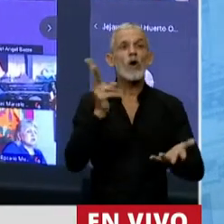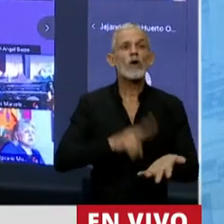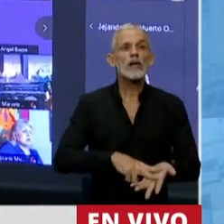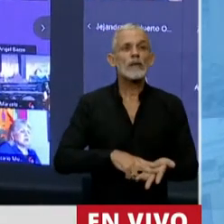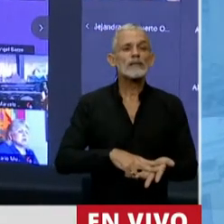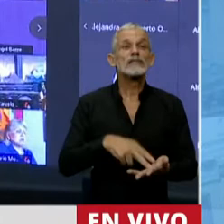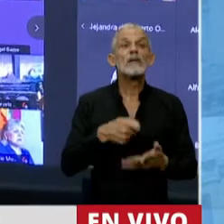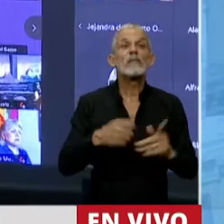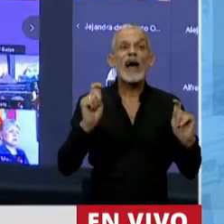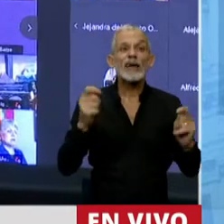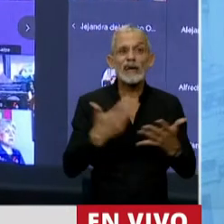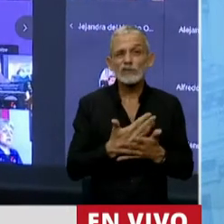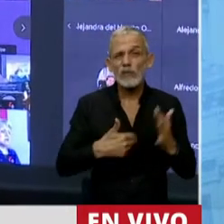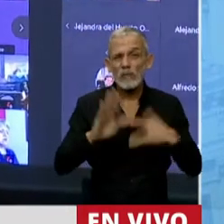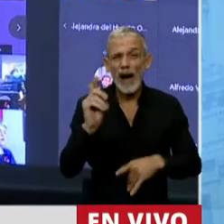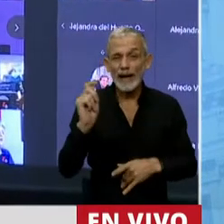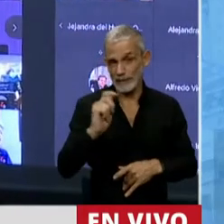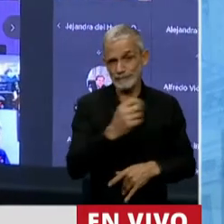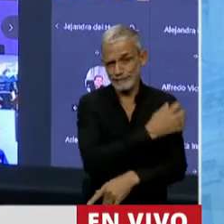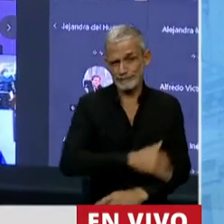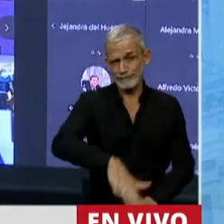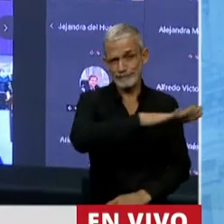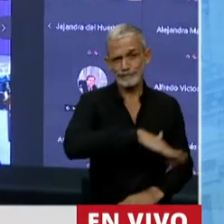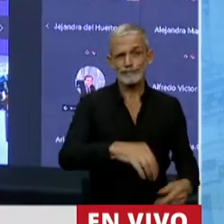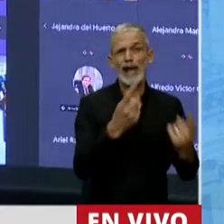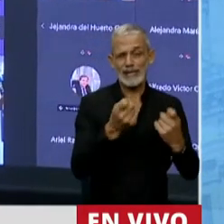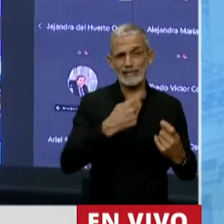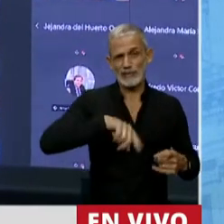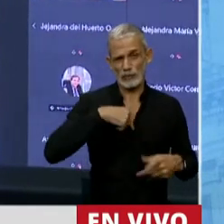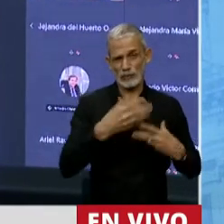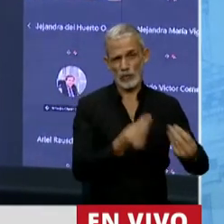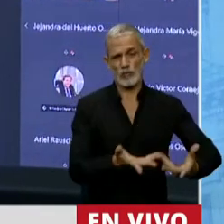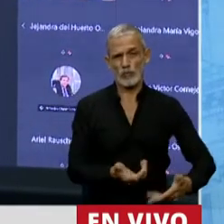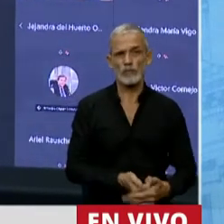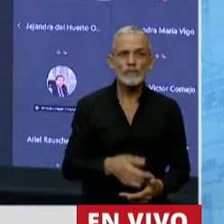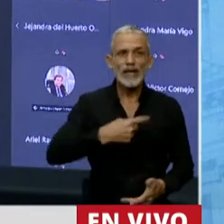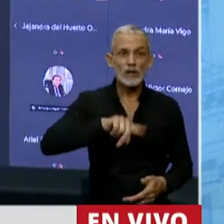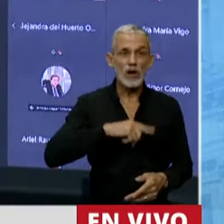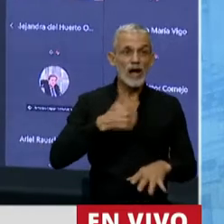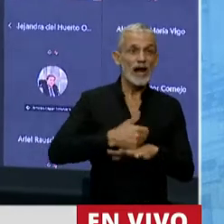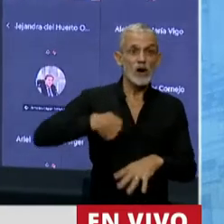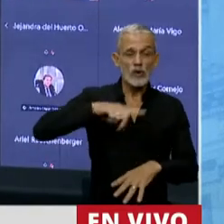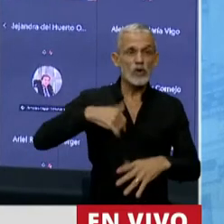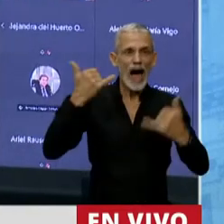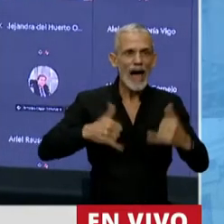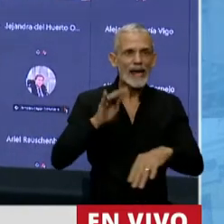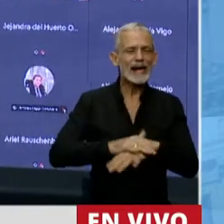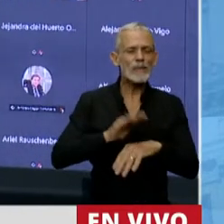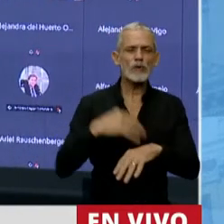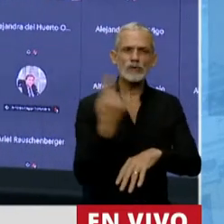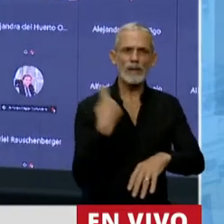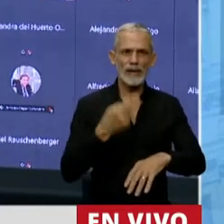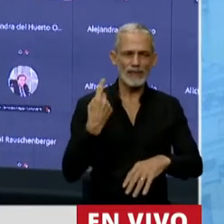lo van a pagar los que más necesitan de nosotros, hasta que nosotros no tengamos la responsabilidad